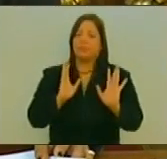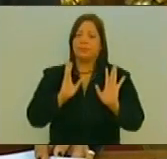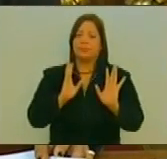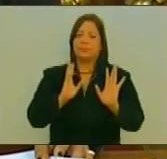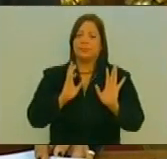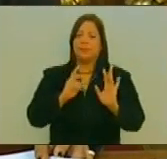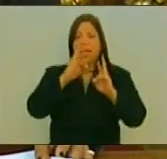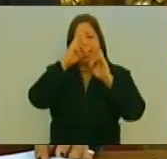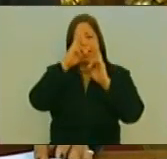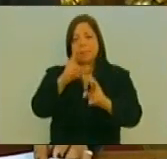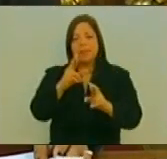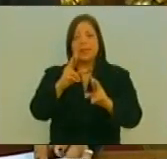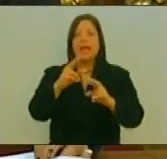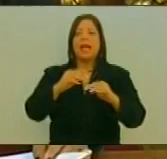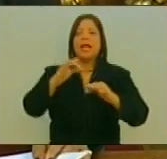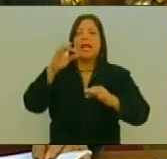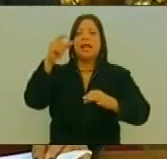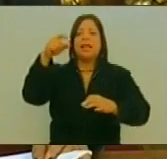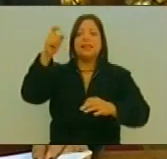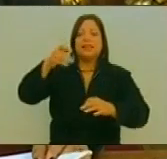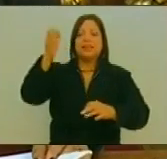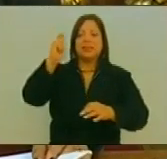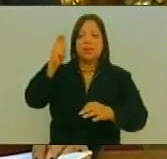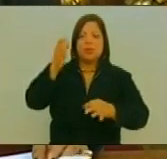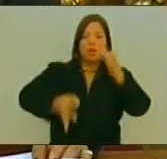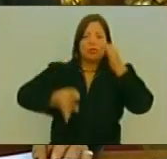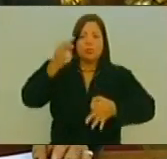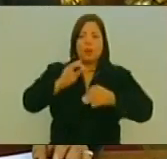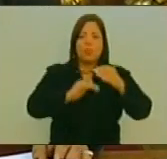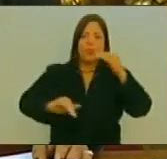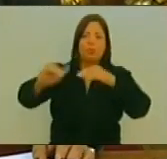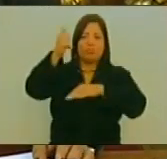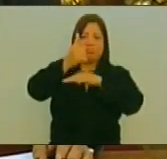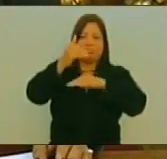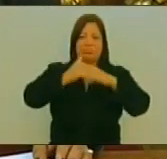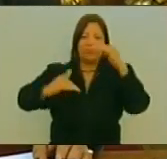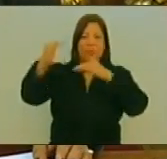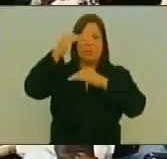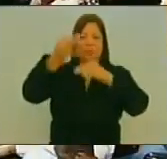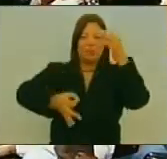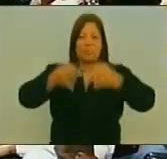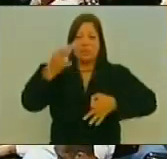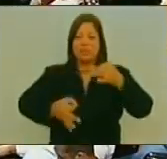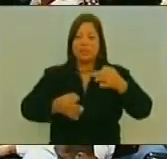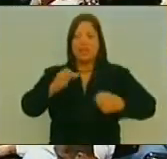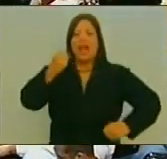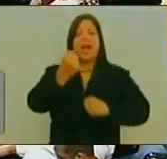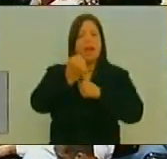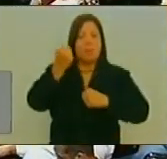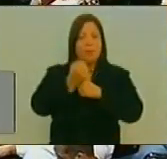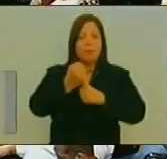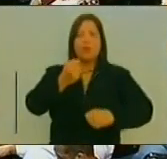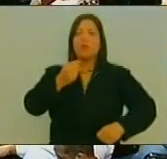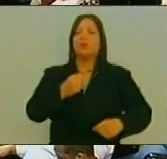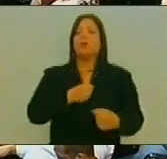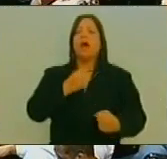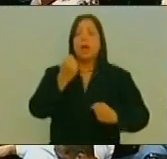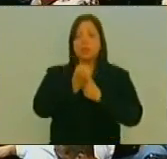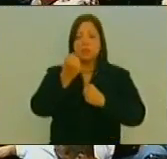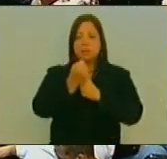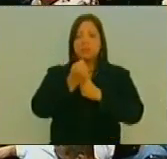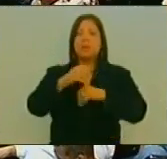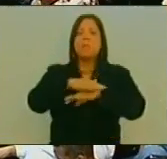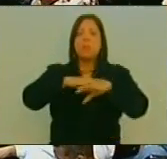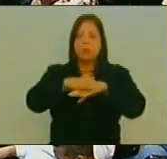Maduro Moros Sobre el particular Manifestó El respaldo Que ha recibido El